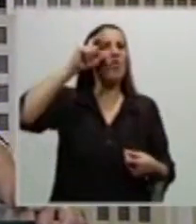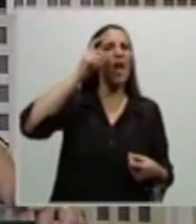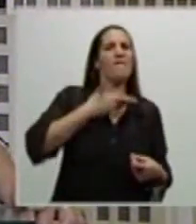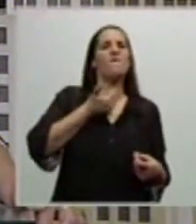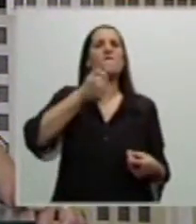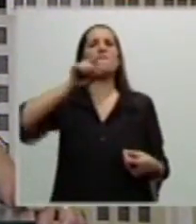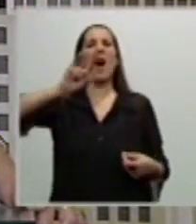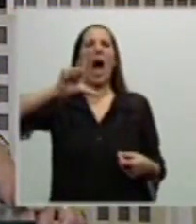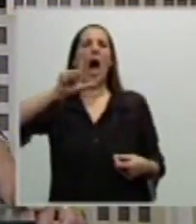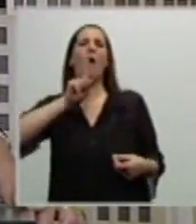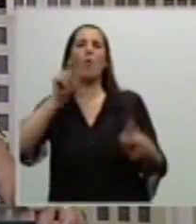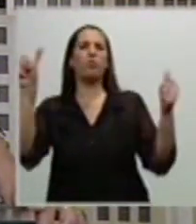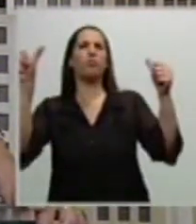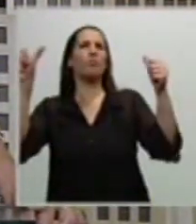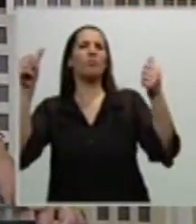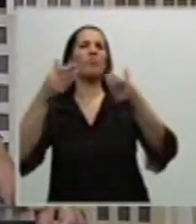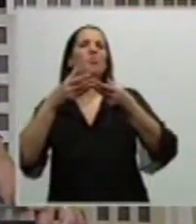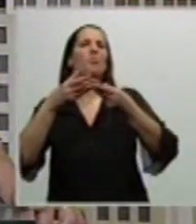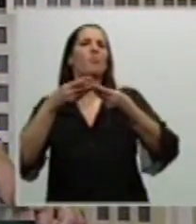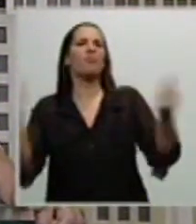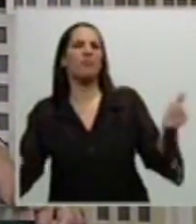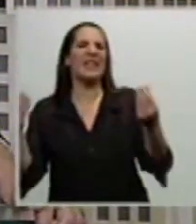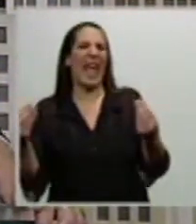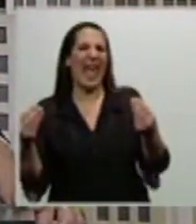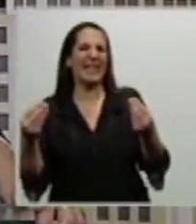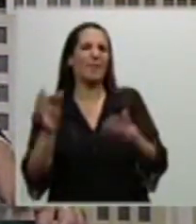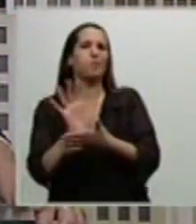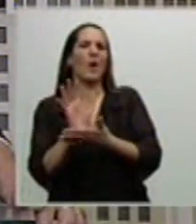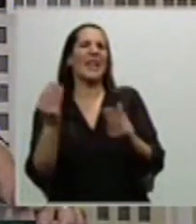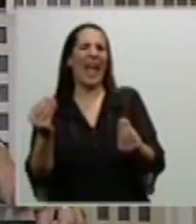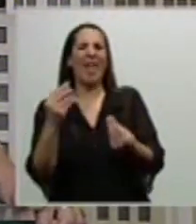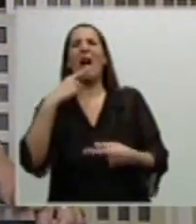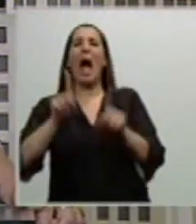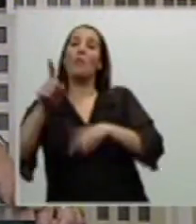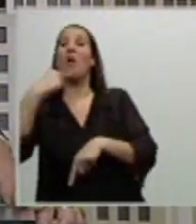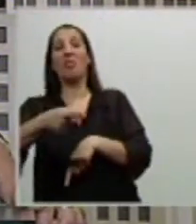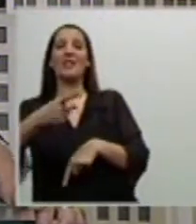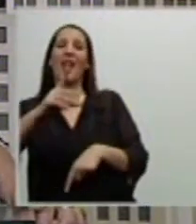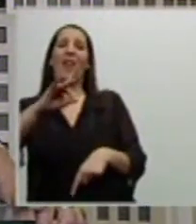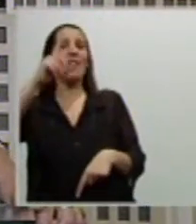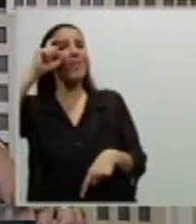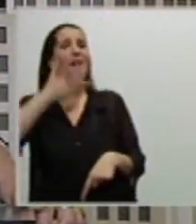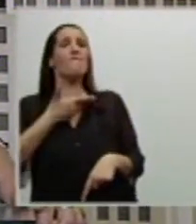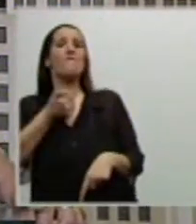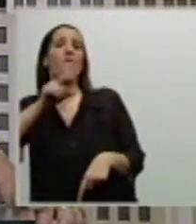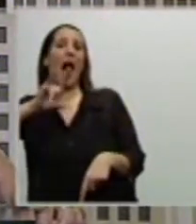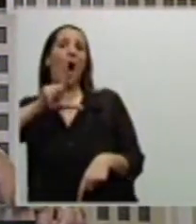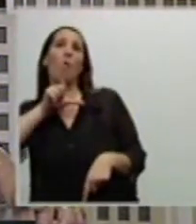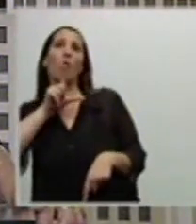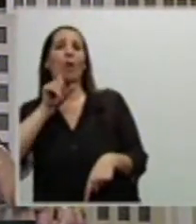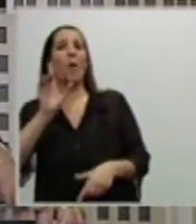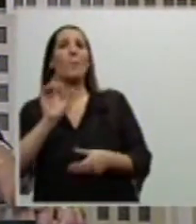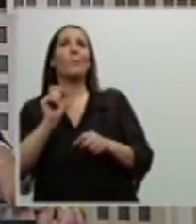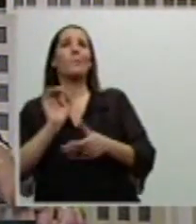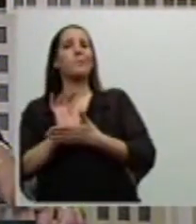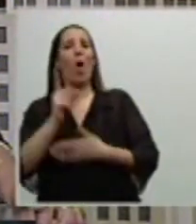quieren... Ahora inventaron una nueva, default selectivo, una calificadora de riesgo. No existe. Las únicas causas